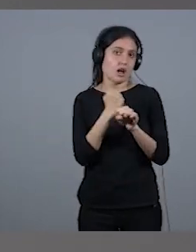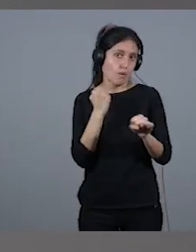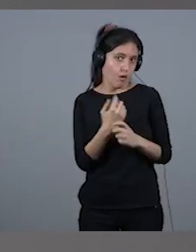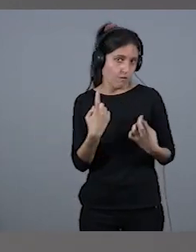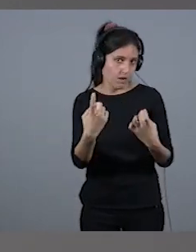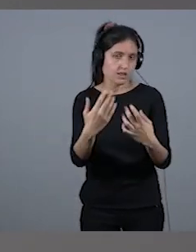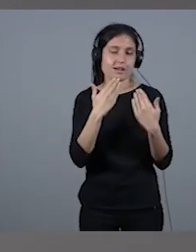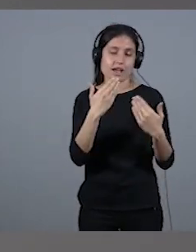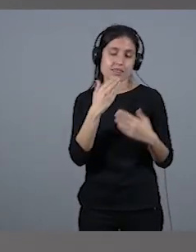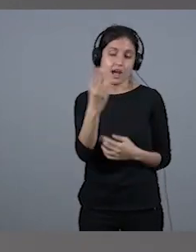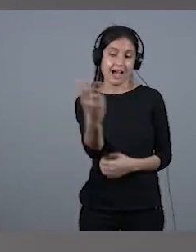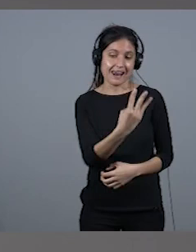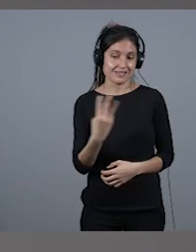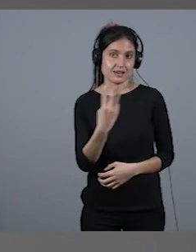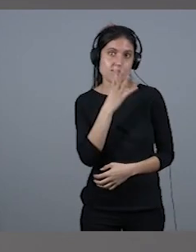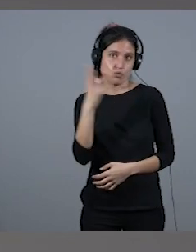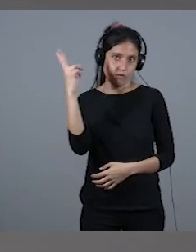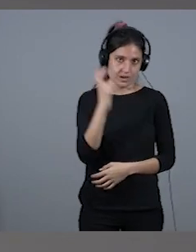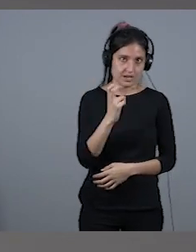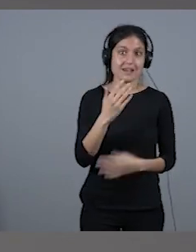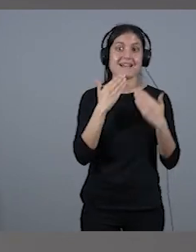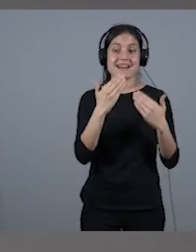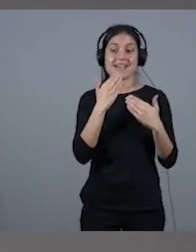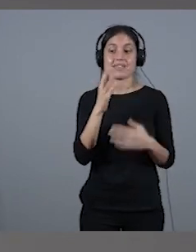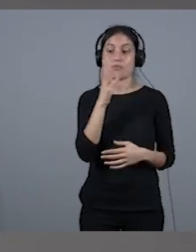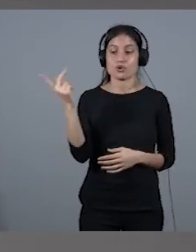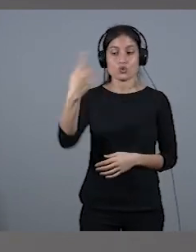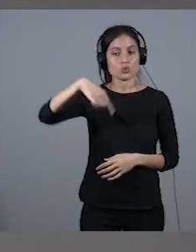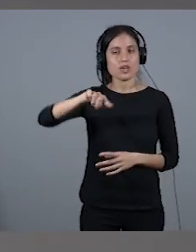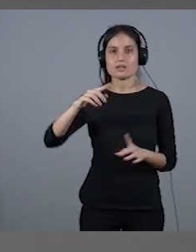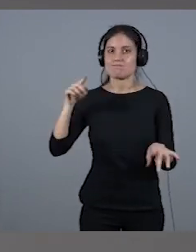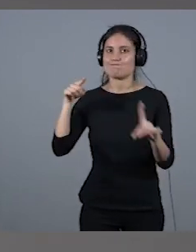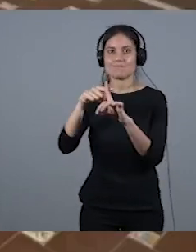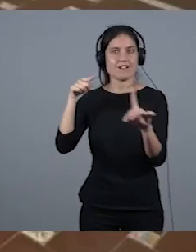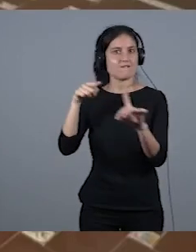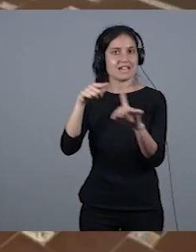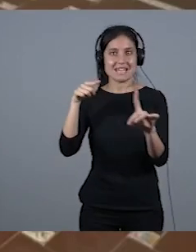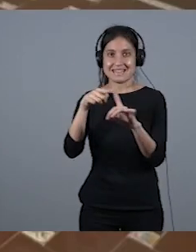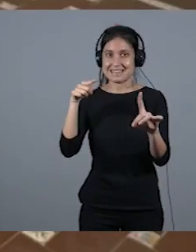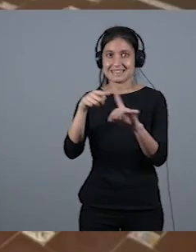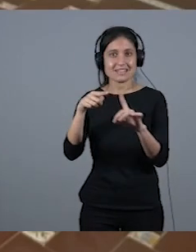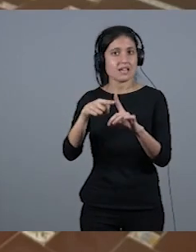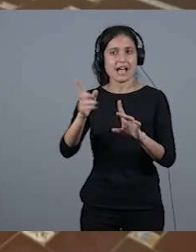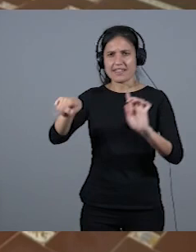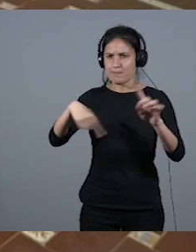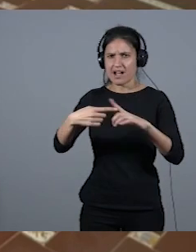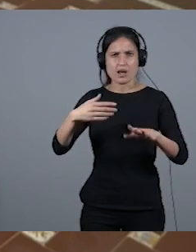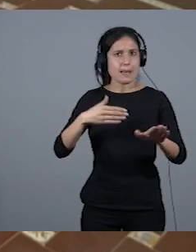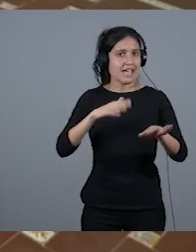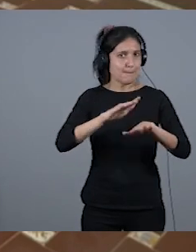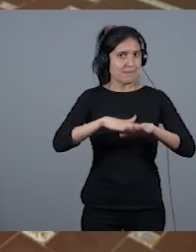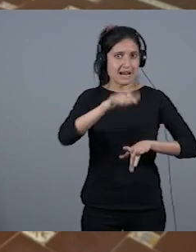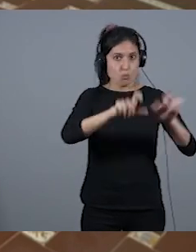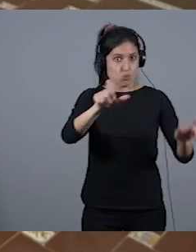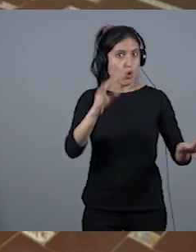haber sido referentes porque lo han sido y lo seguirán siendo para las que han venido detrás y para las que han trabajado con ustedes. Y gracias